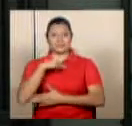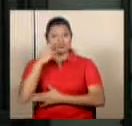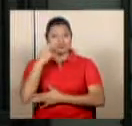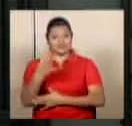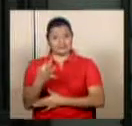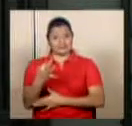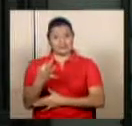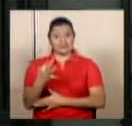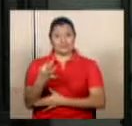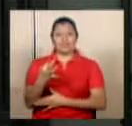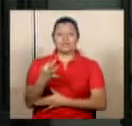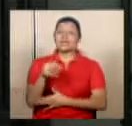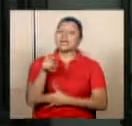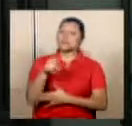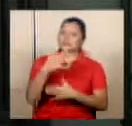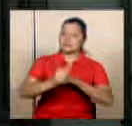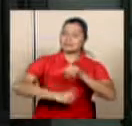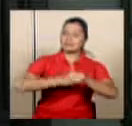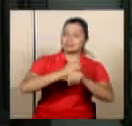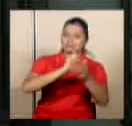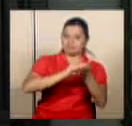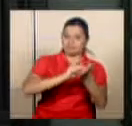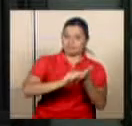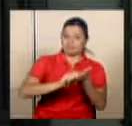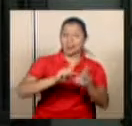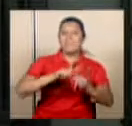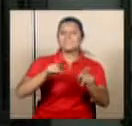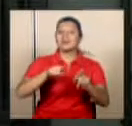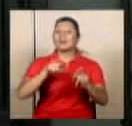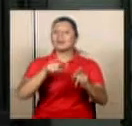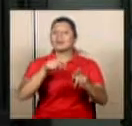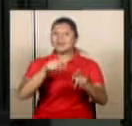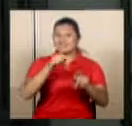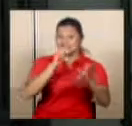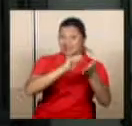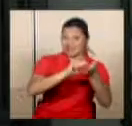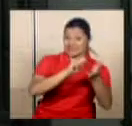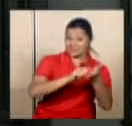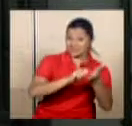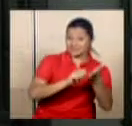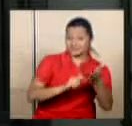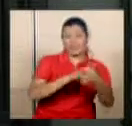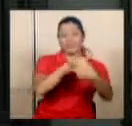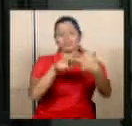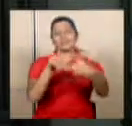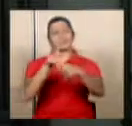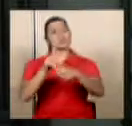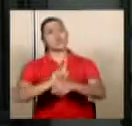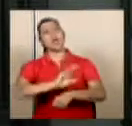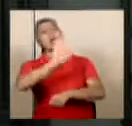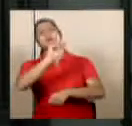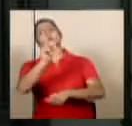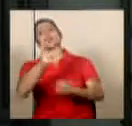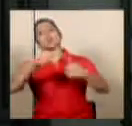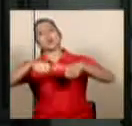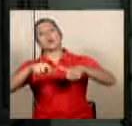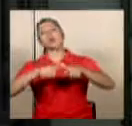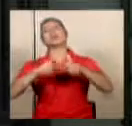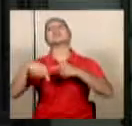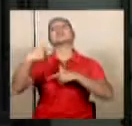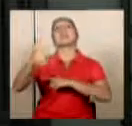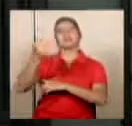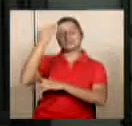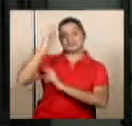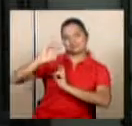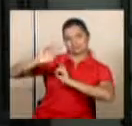mediante resolución que he emitido pero esa resolución fue apelada por tres diputados por tanto vamos a proceder a conocer la apelación y a